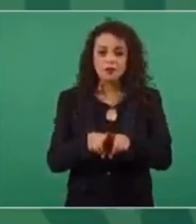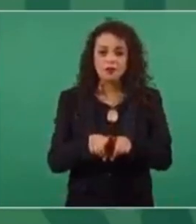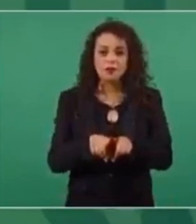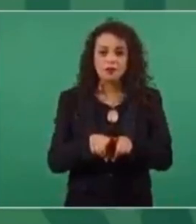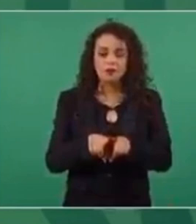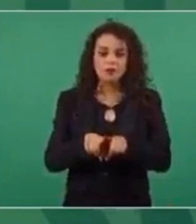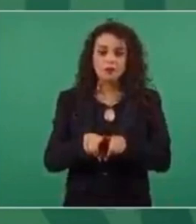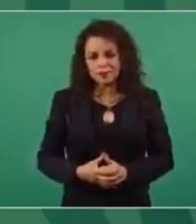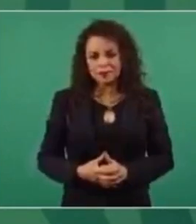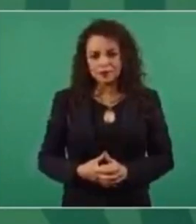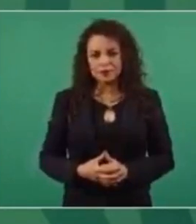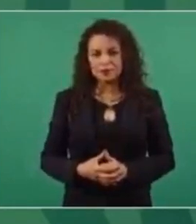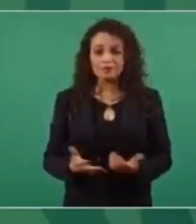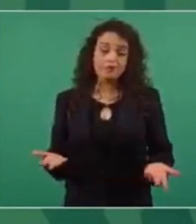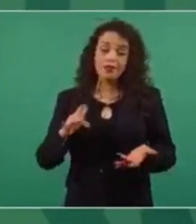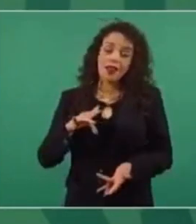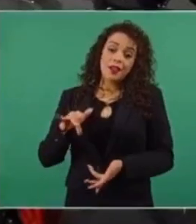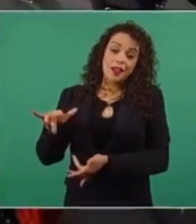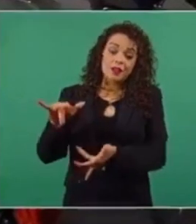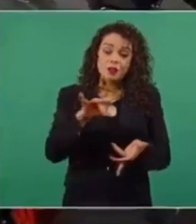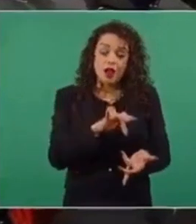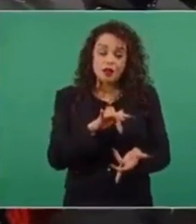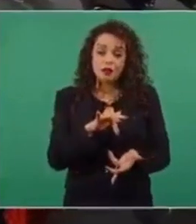en el mundo son las redes sociales,